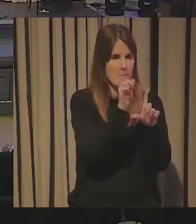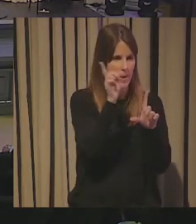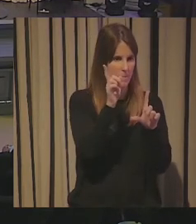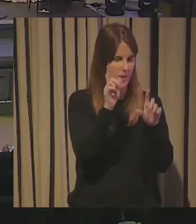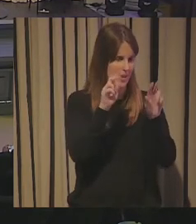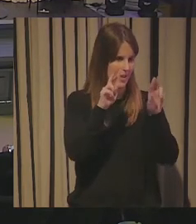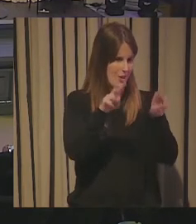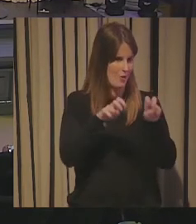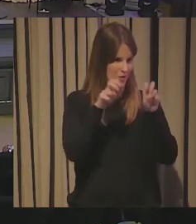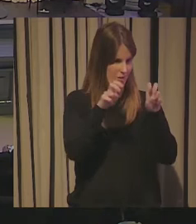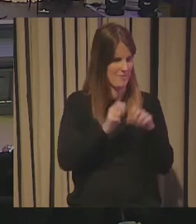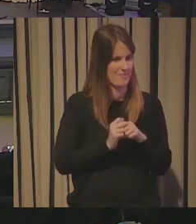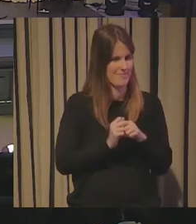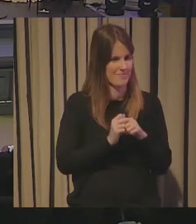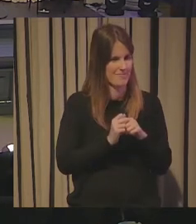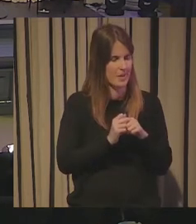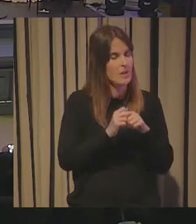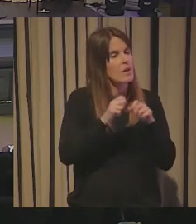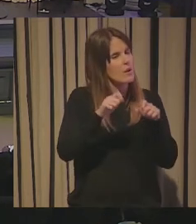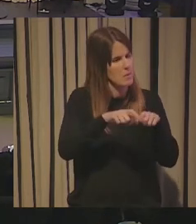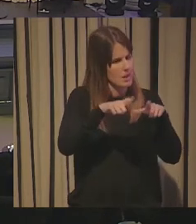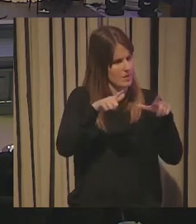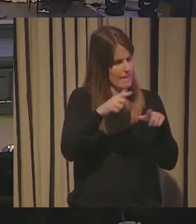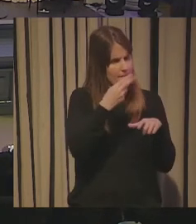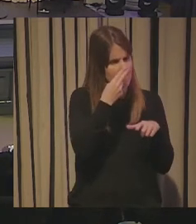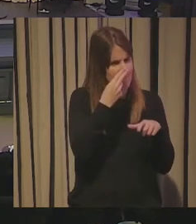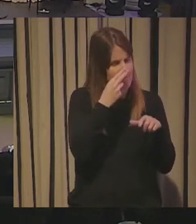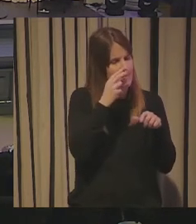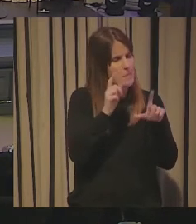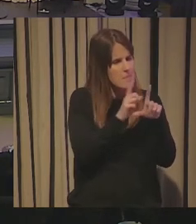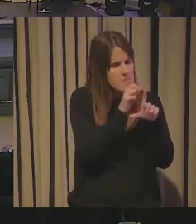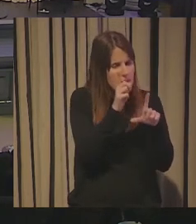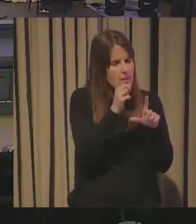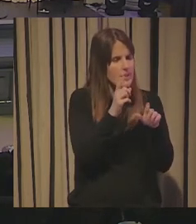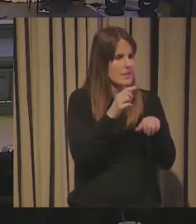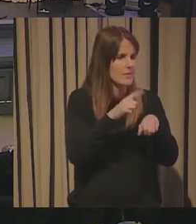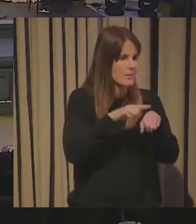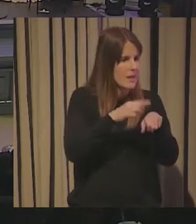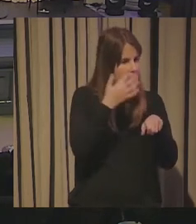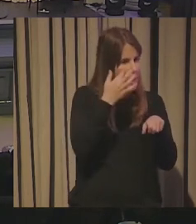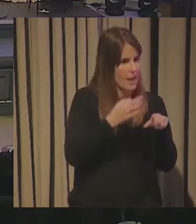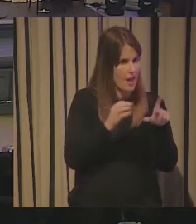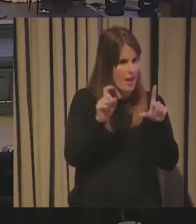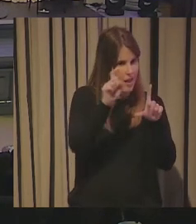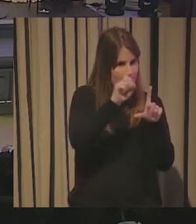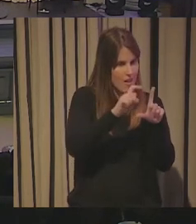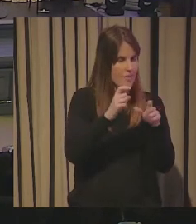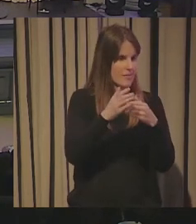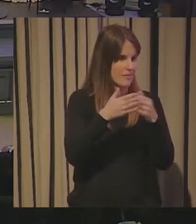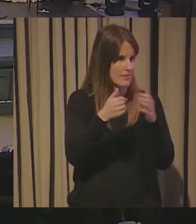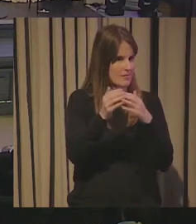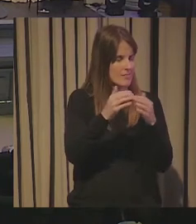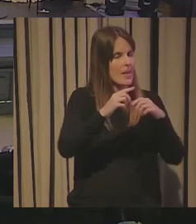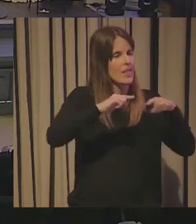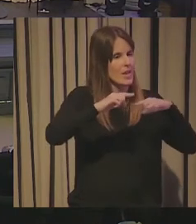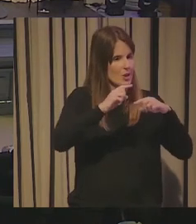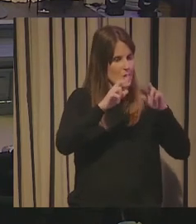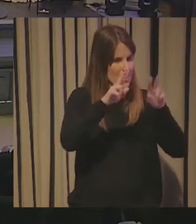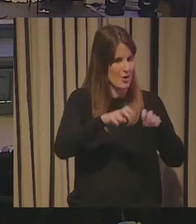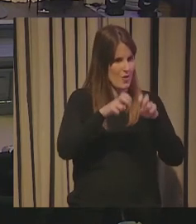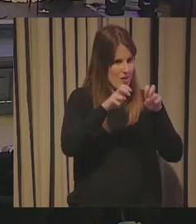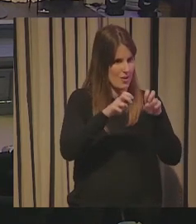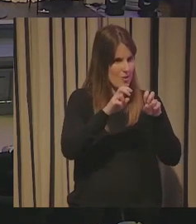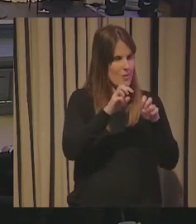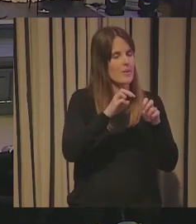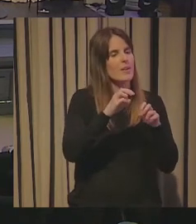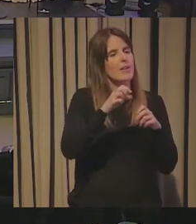única en la que vamos a poder navegar de forma en tiempo real, gracias a Luis Manero, que es el director de innovación en Pymes